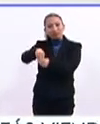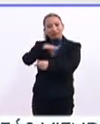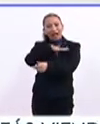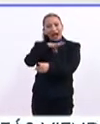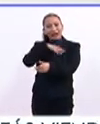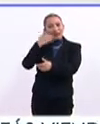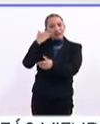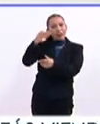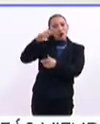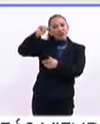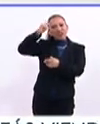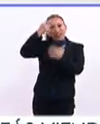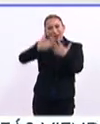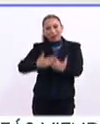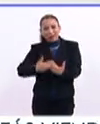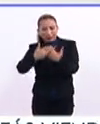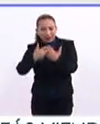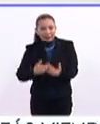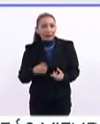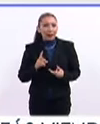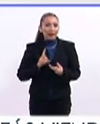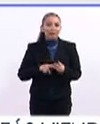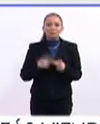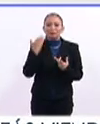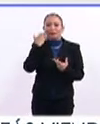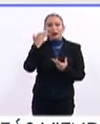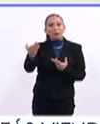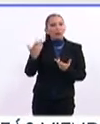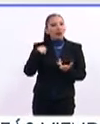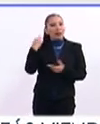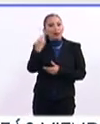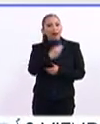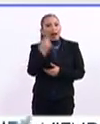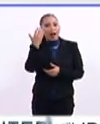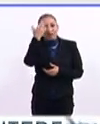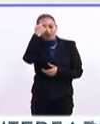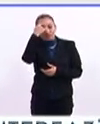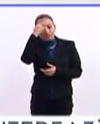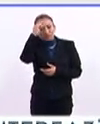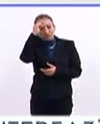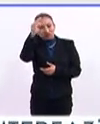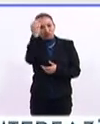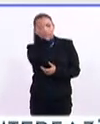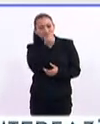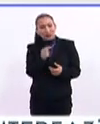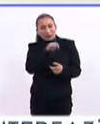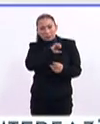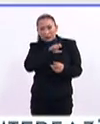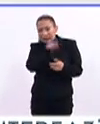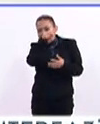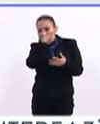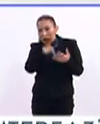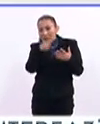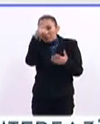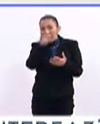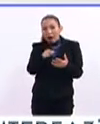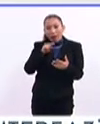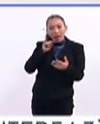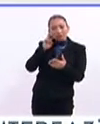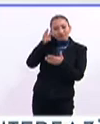era tecnológica, en una era donde se necesitan habilidades muy específicas para poder,